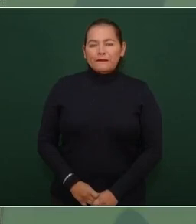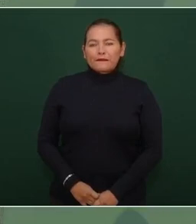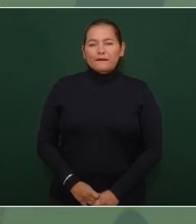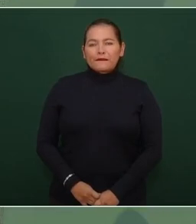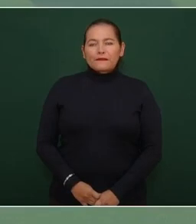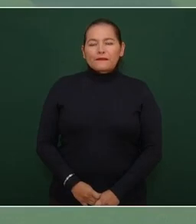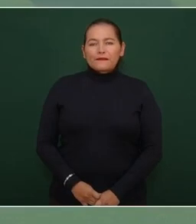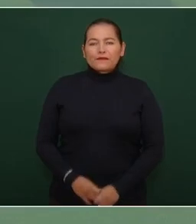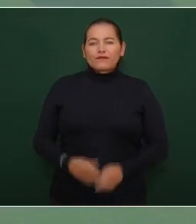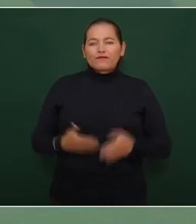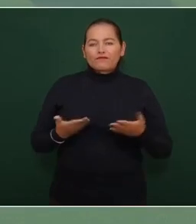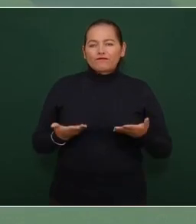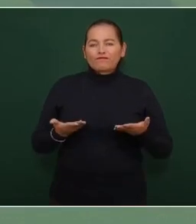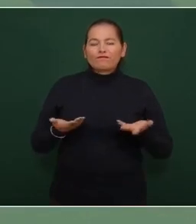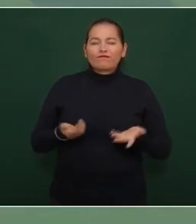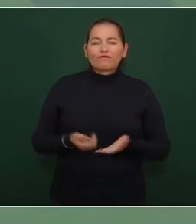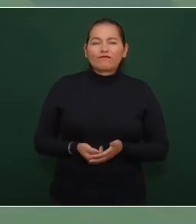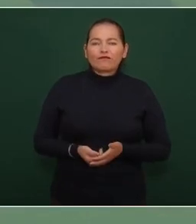pues